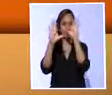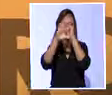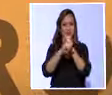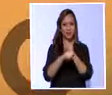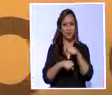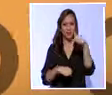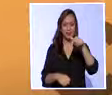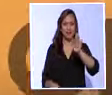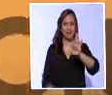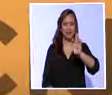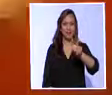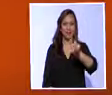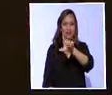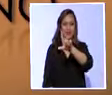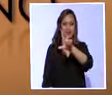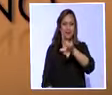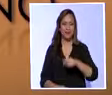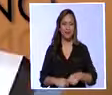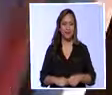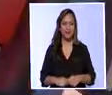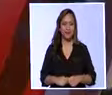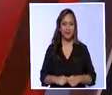señal de los medios legislativos.